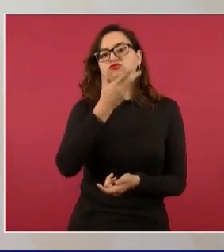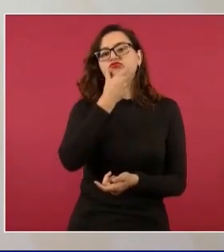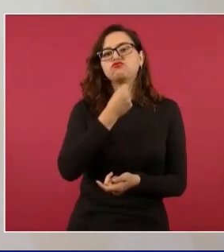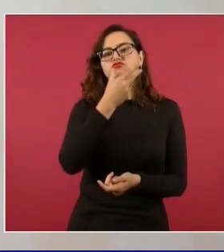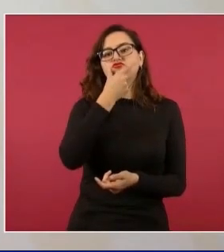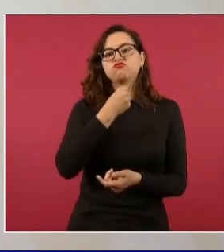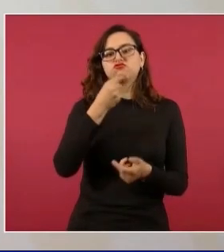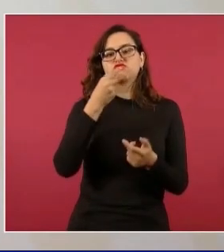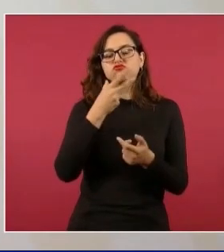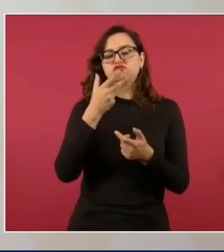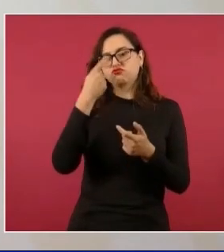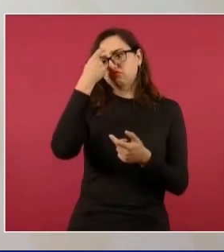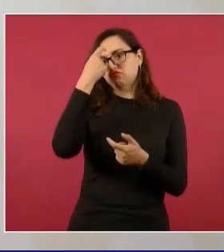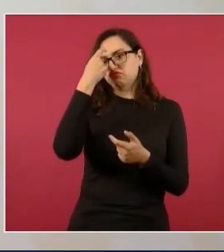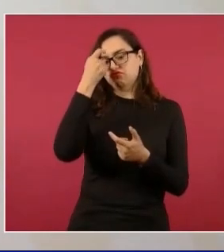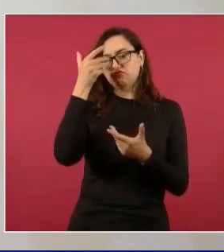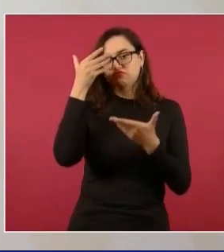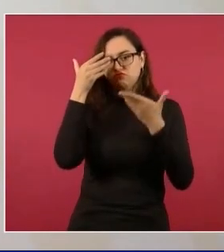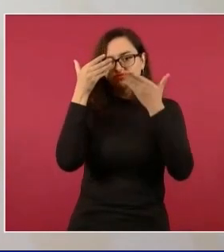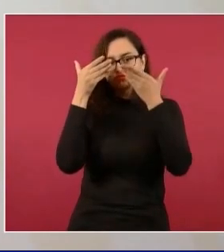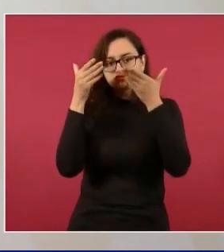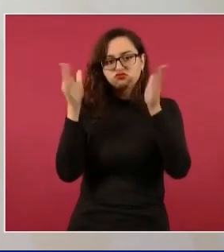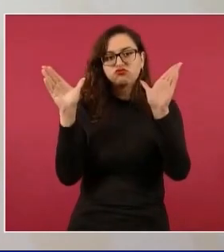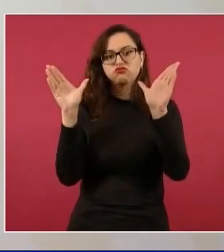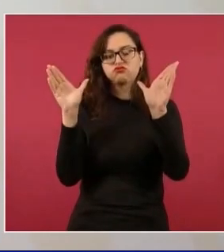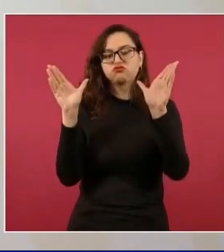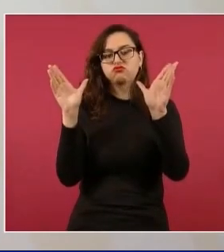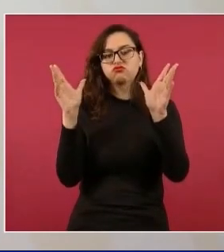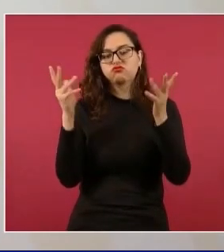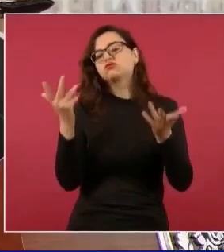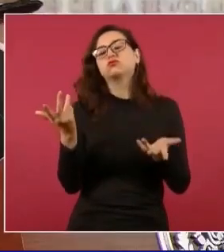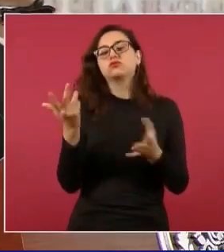que aquí